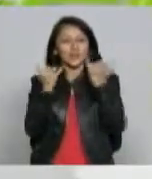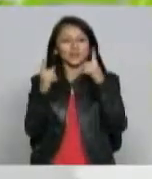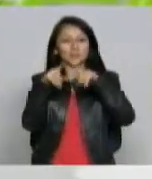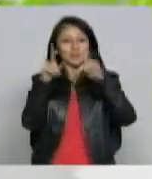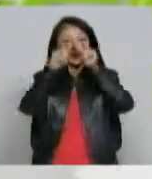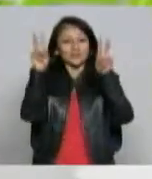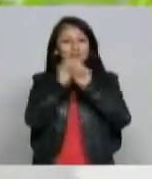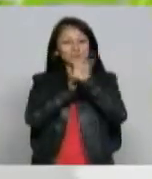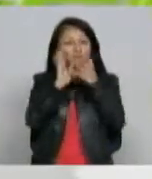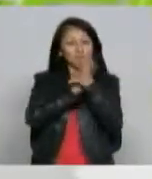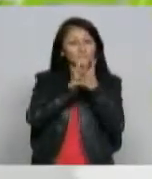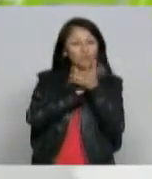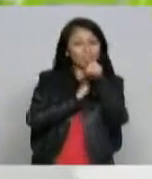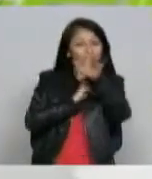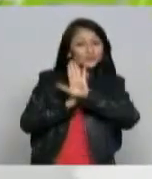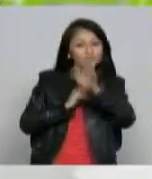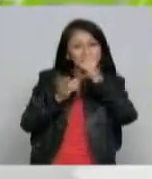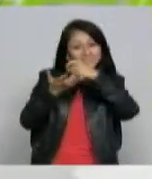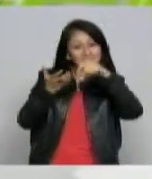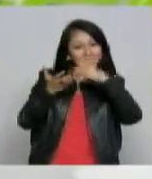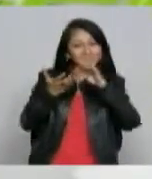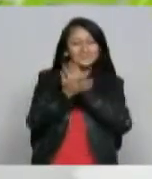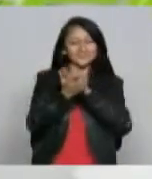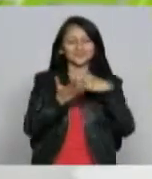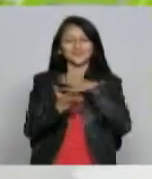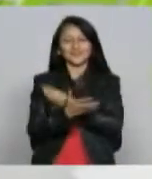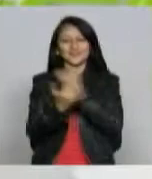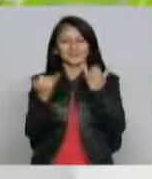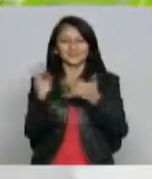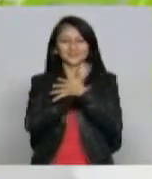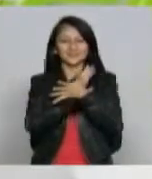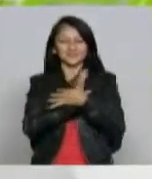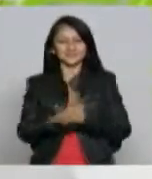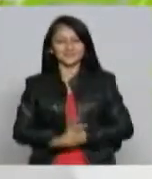importantes que ustedes nos hacen llegar a nuestro sitio web de contacto